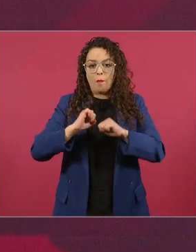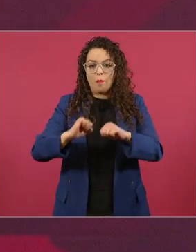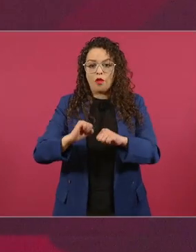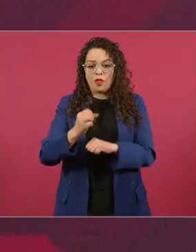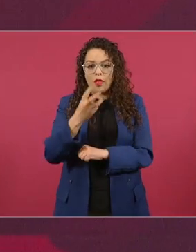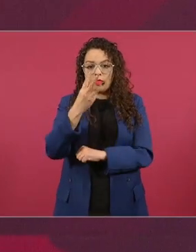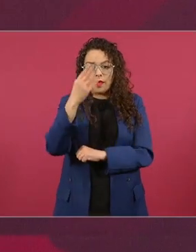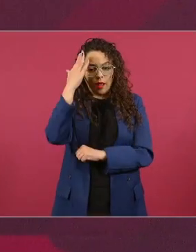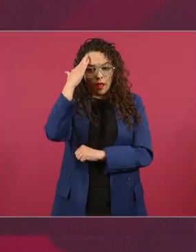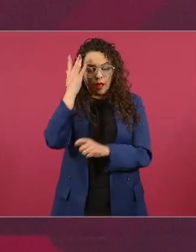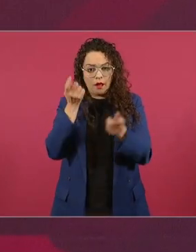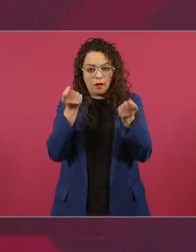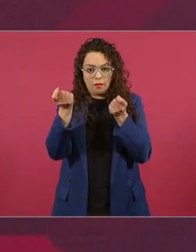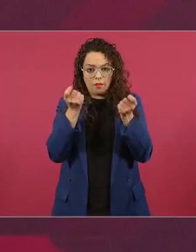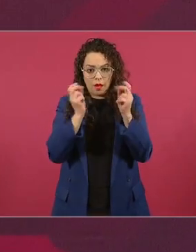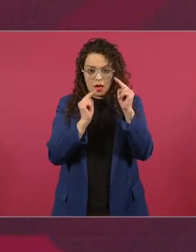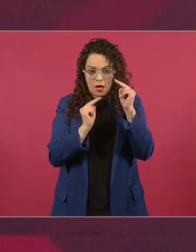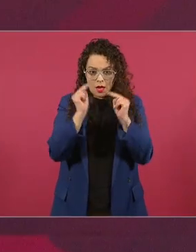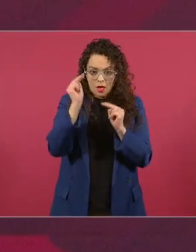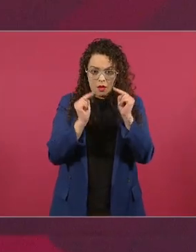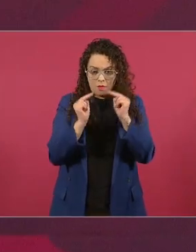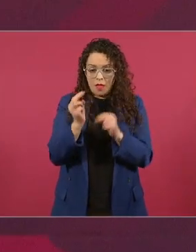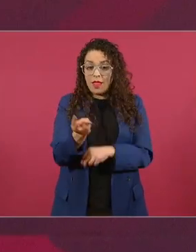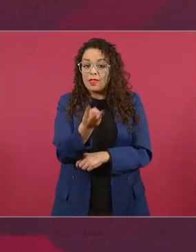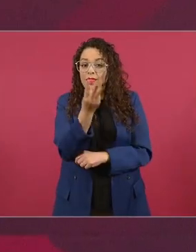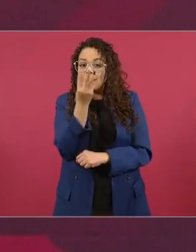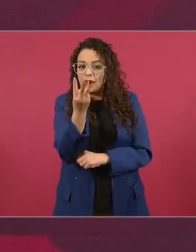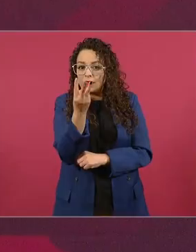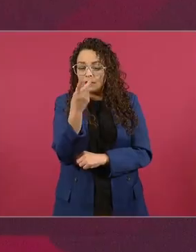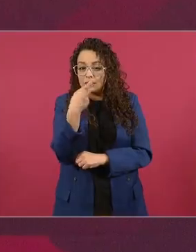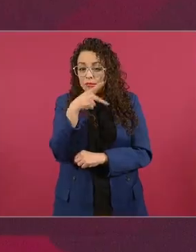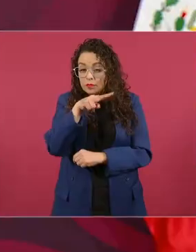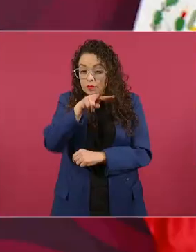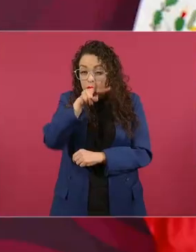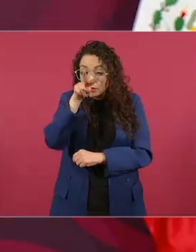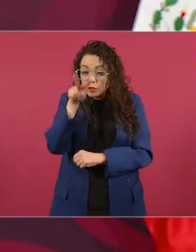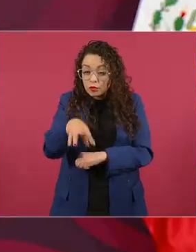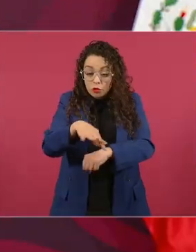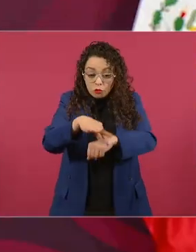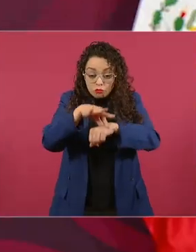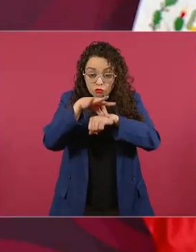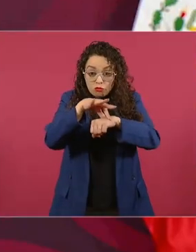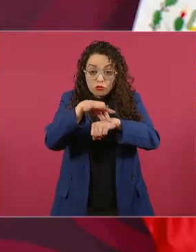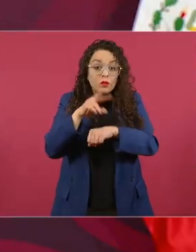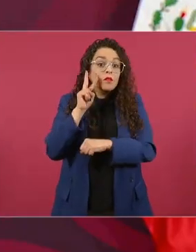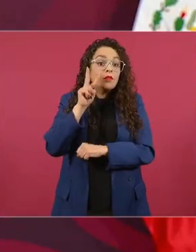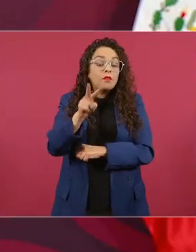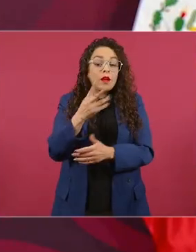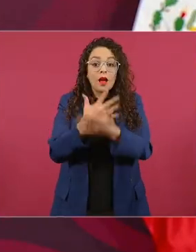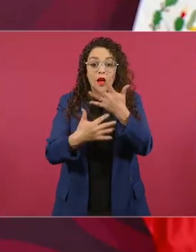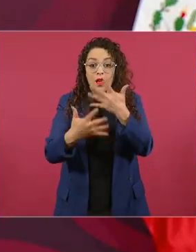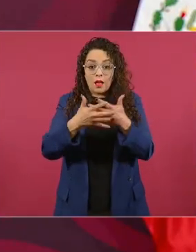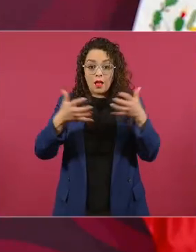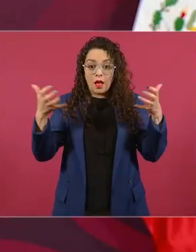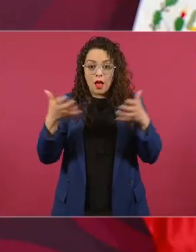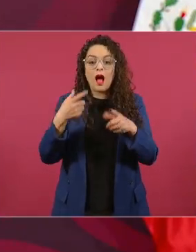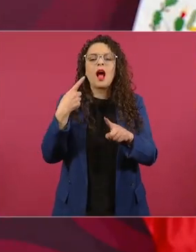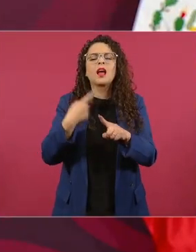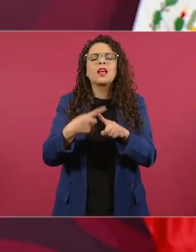pero en la práctica el poder de los poderes era el ejecutivo